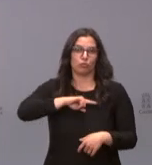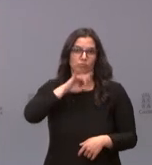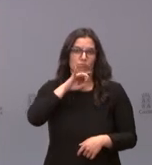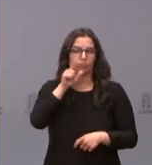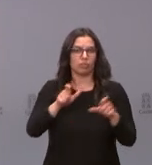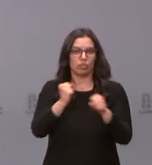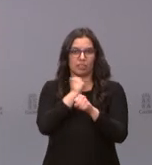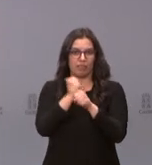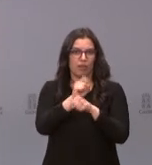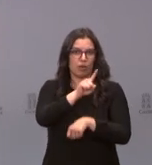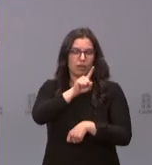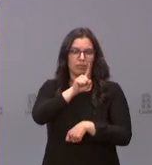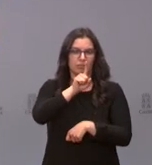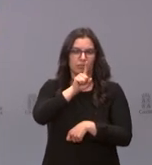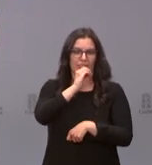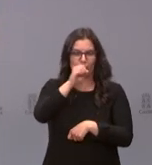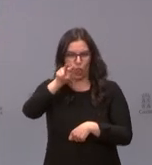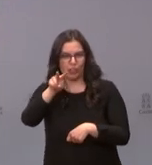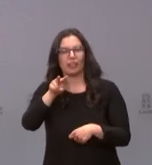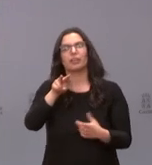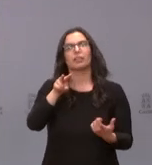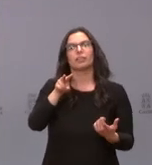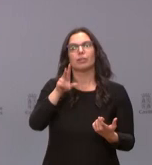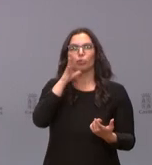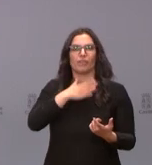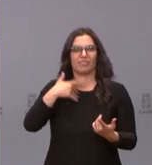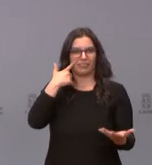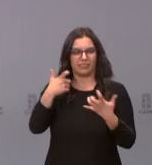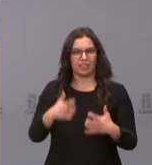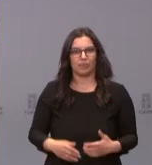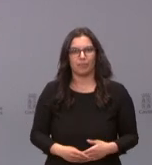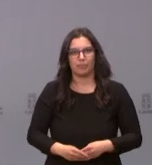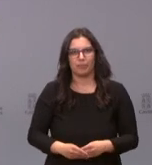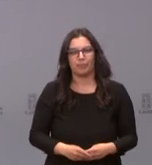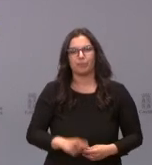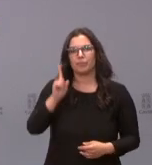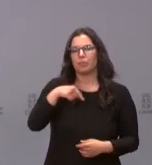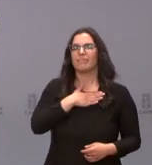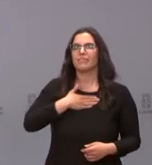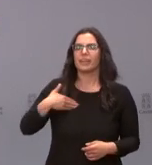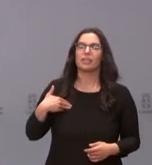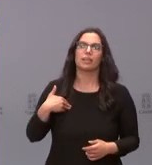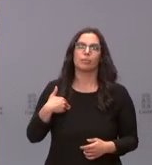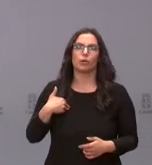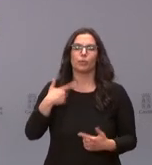012 y por esto queríamos resaltarlo. Queremos también comunicarles hoy que ya está accesible